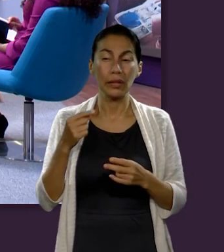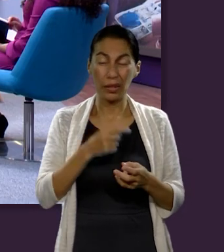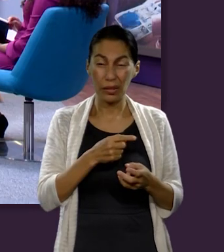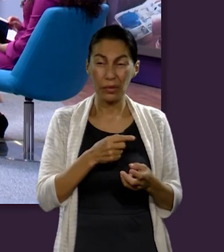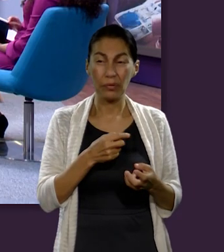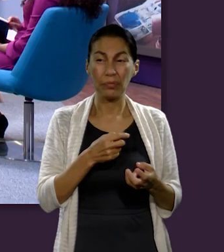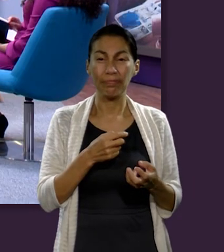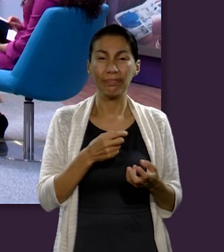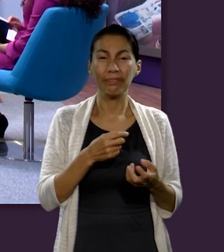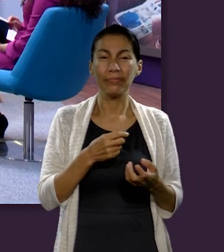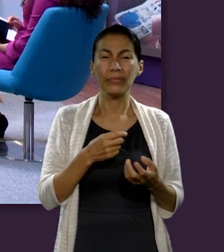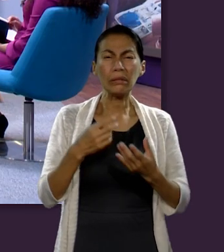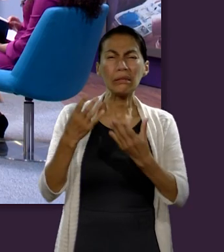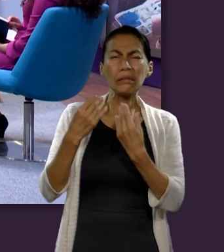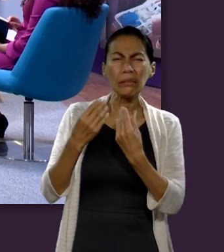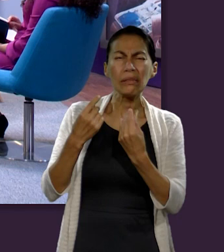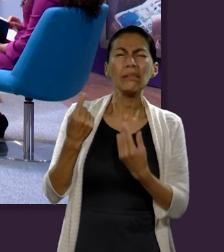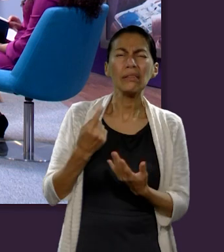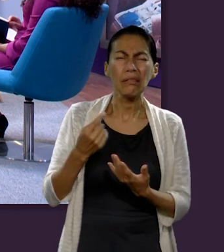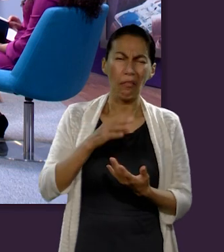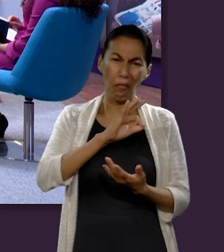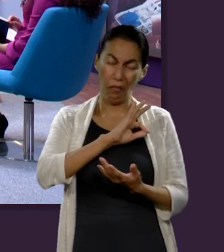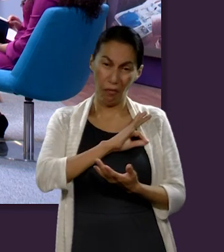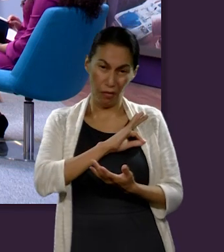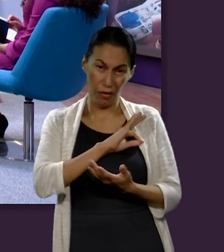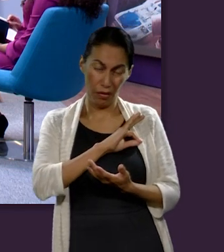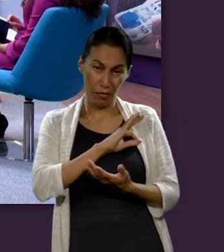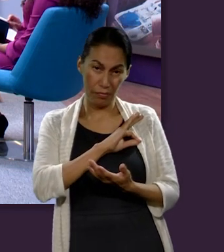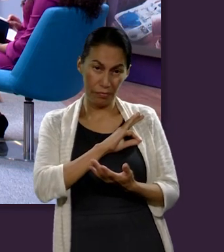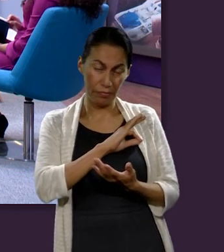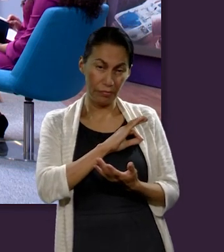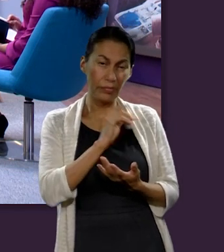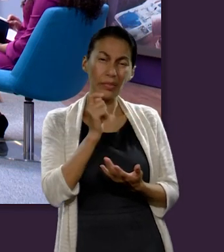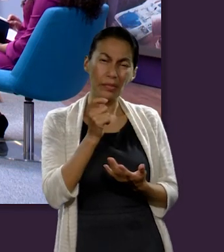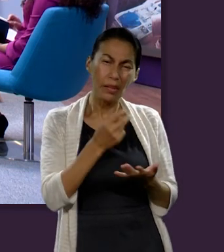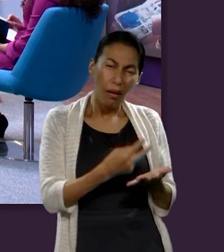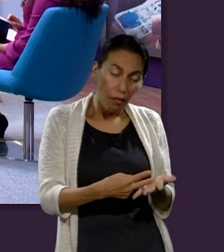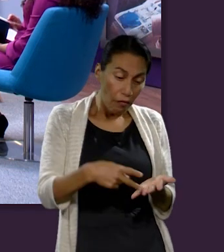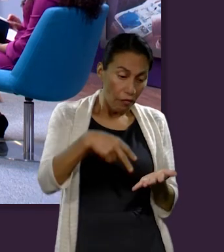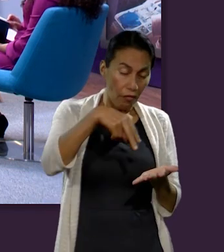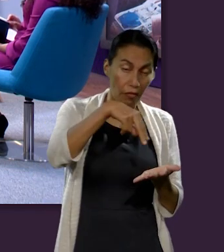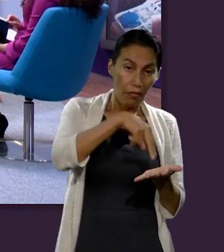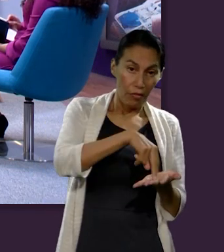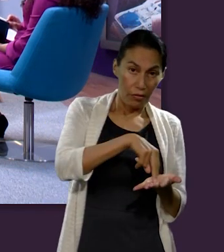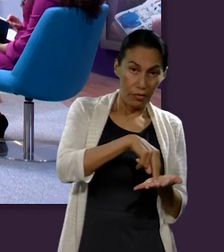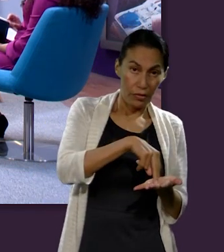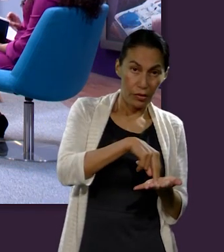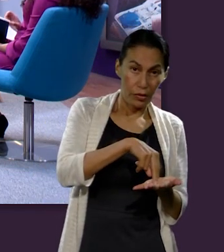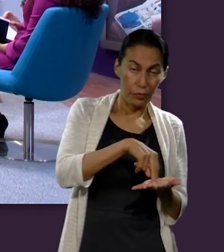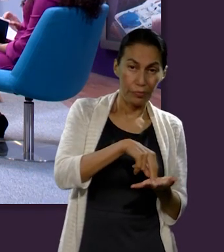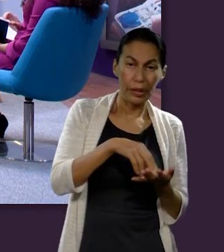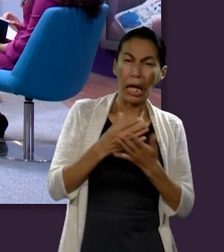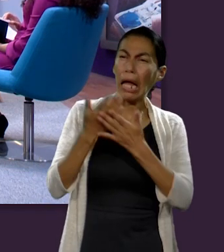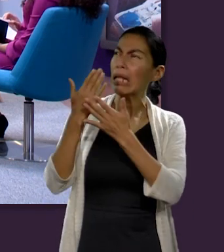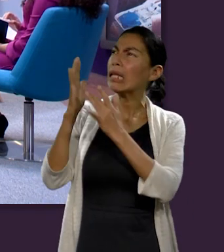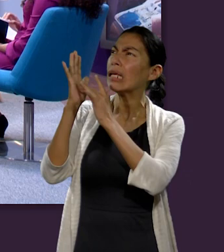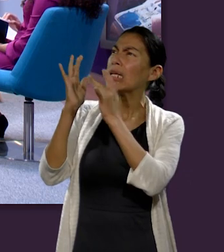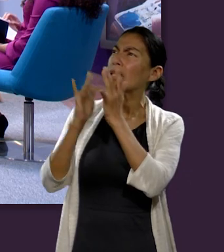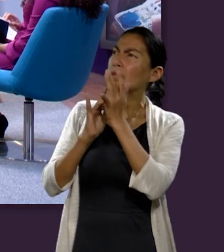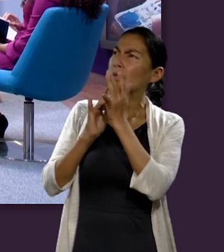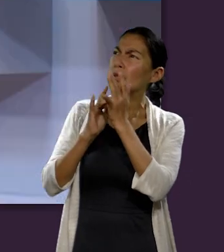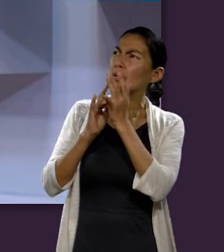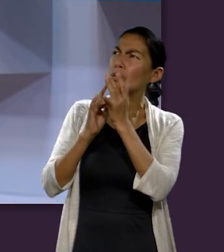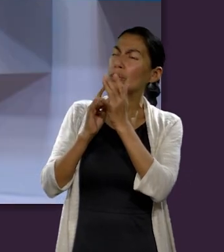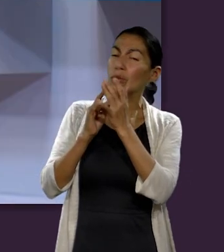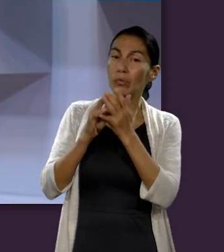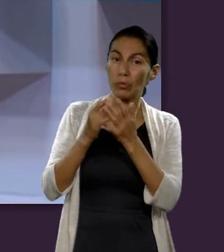este triste hecho acerca de la centralidad de nuestra fe, en que la resurrección prometida para el